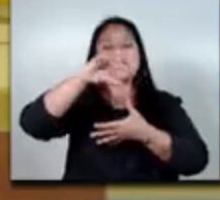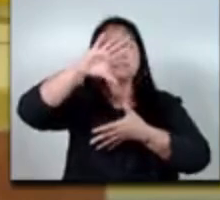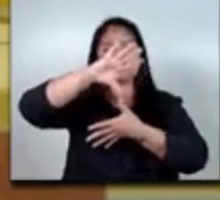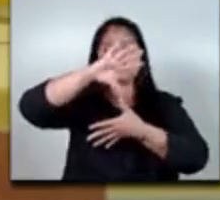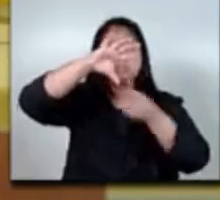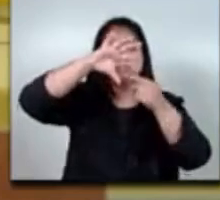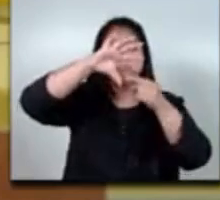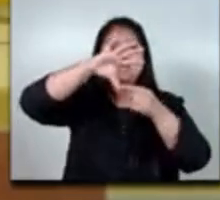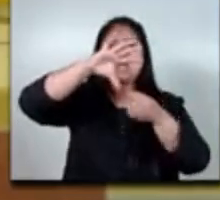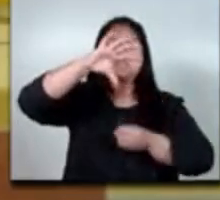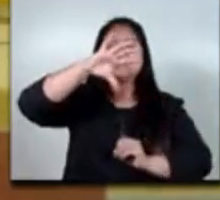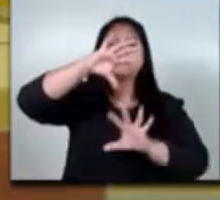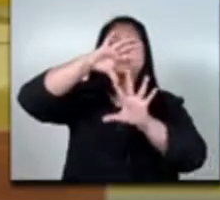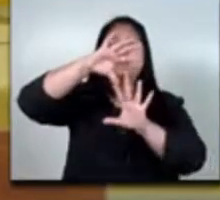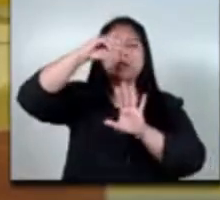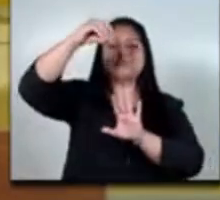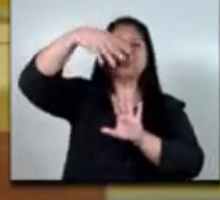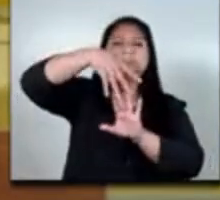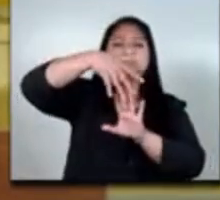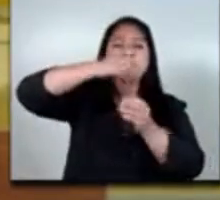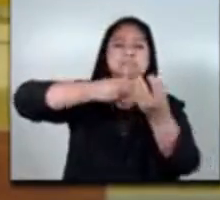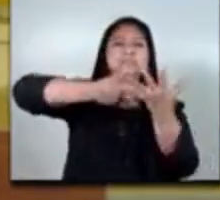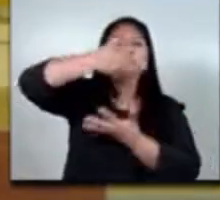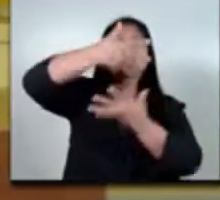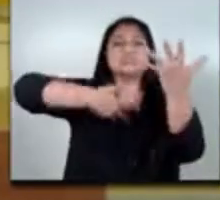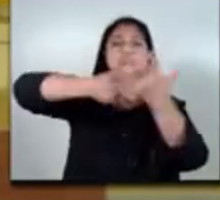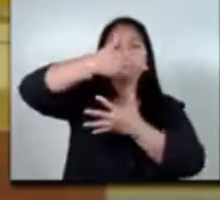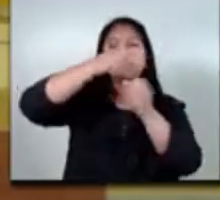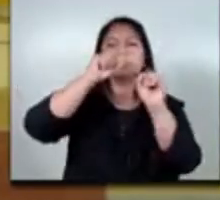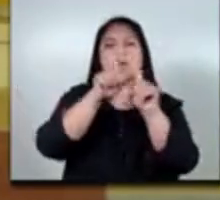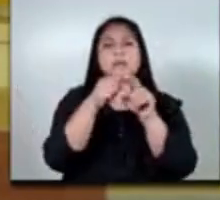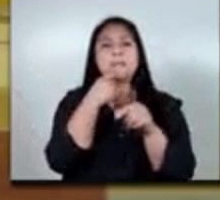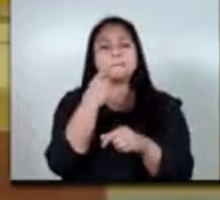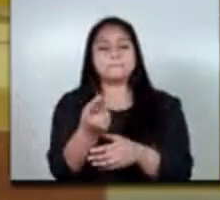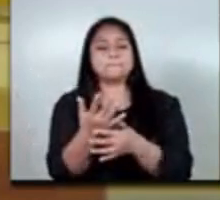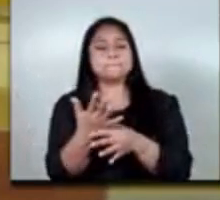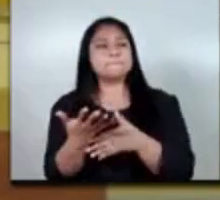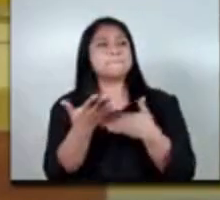venir a invertir donde podamos exportar y donde lo que más ganemos sea la mano de obra